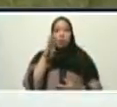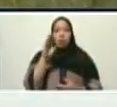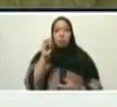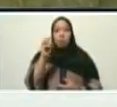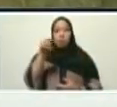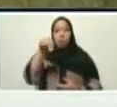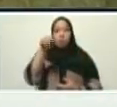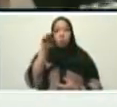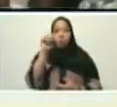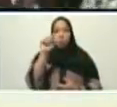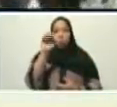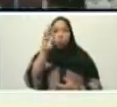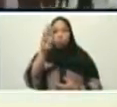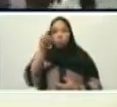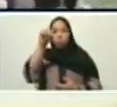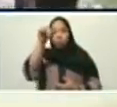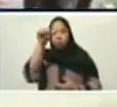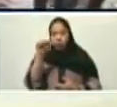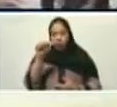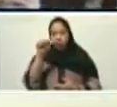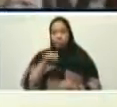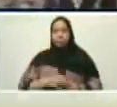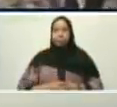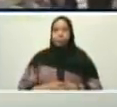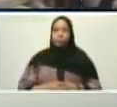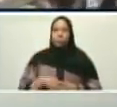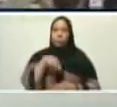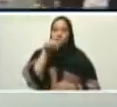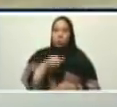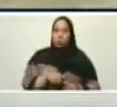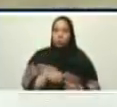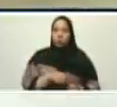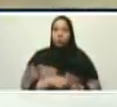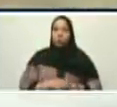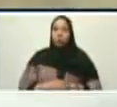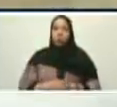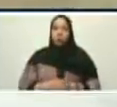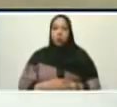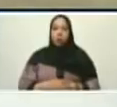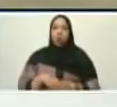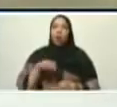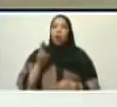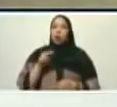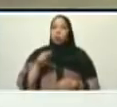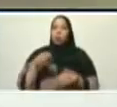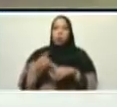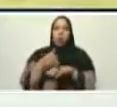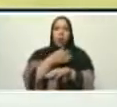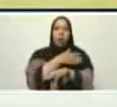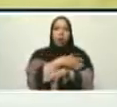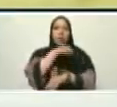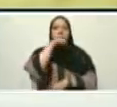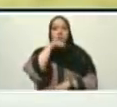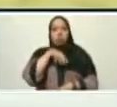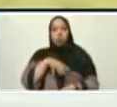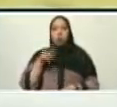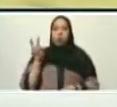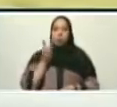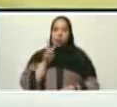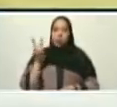libertador. Hoy presente, Bolívar, como nunca antes en la historia de Venezuela,